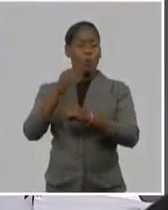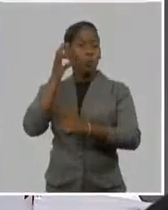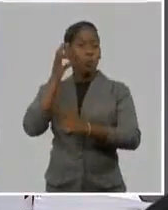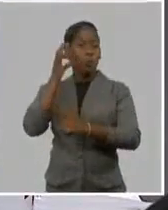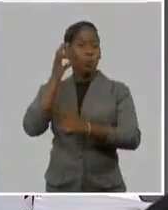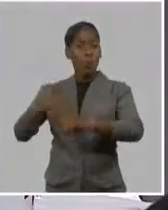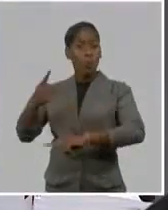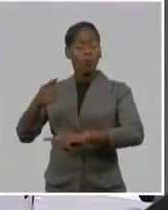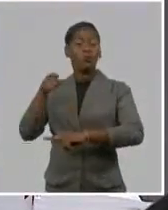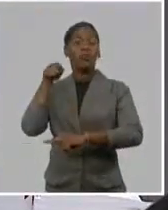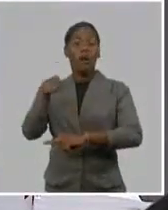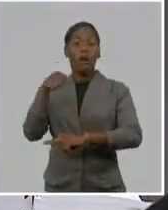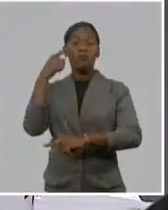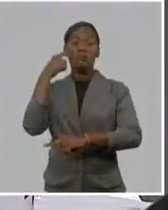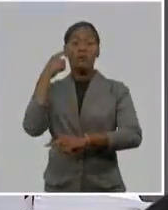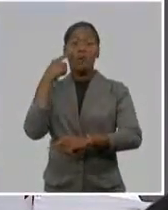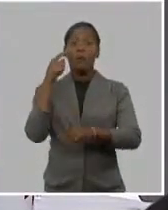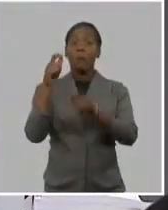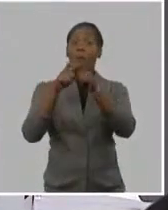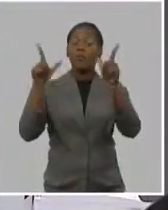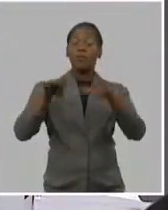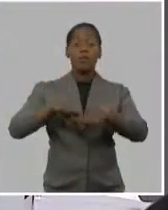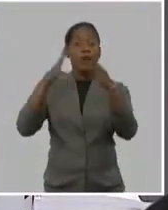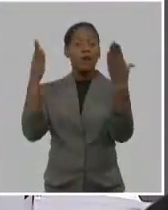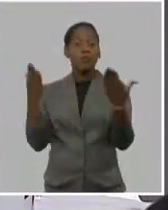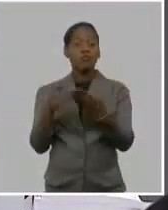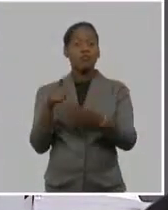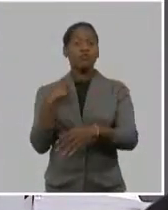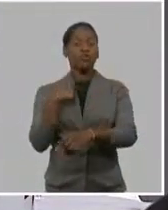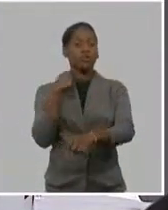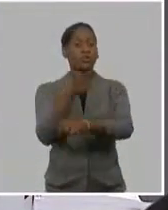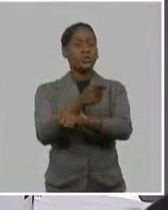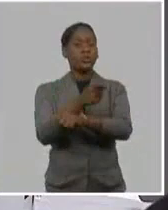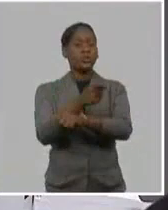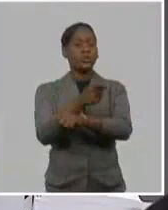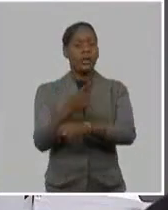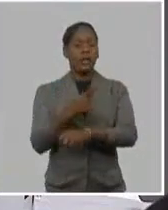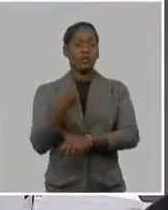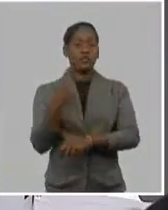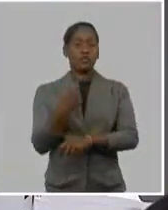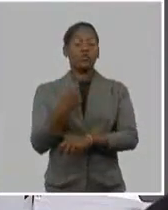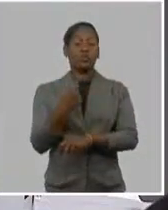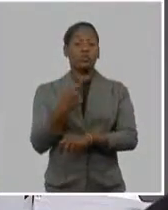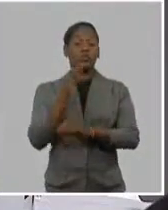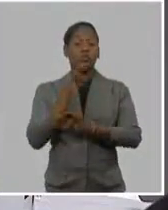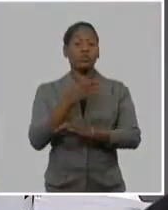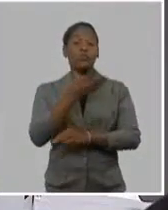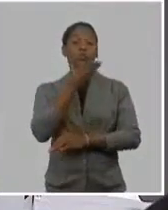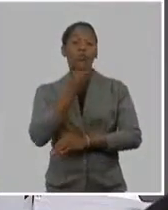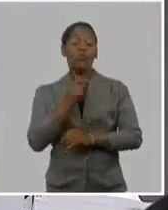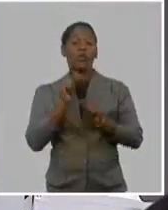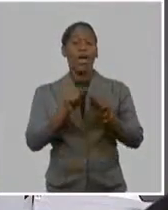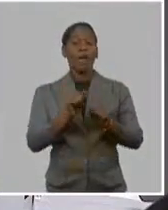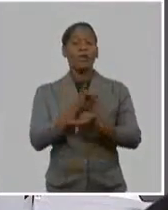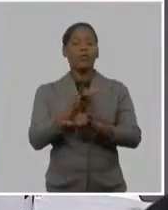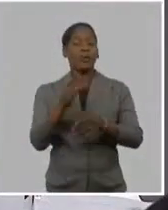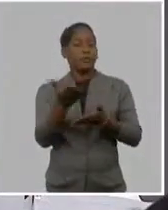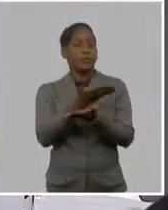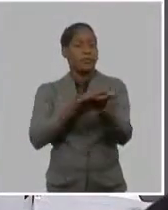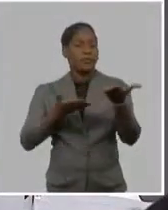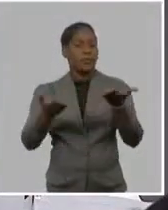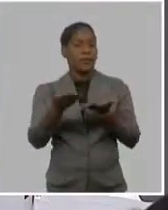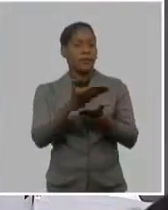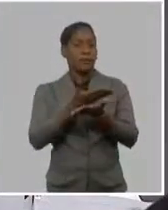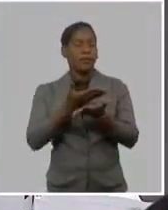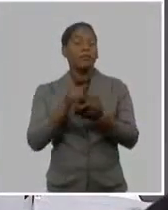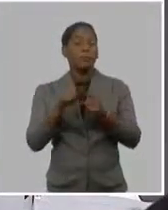interlocución con todos los sectores, una mayor participación de todos, artistas,